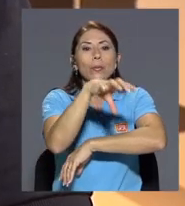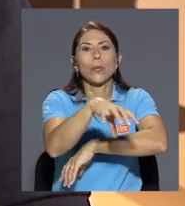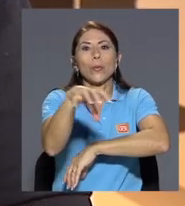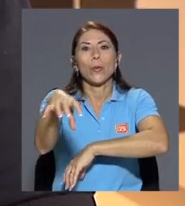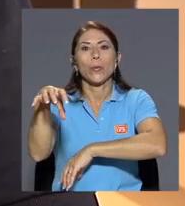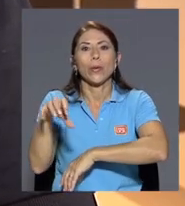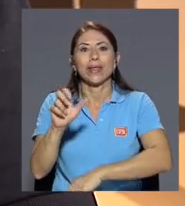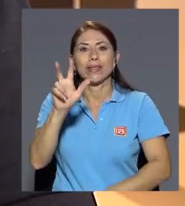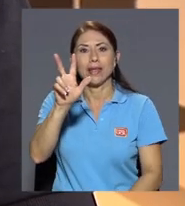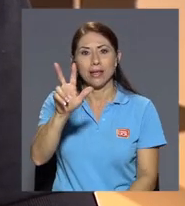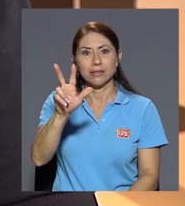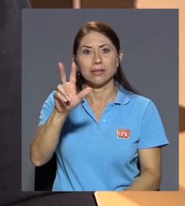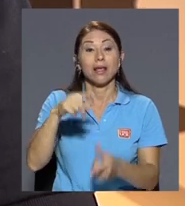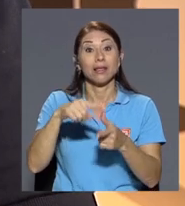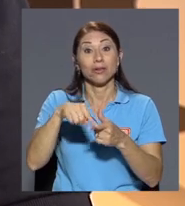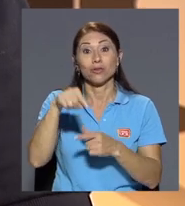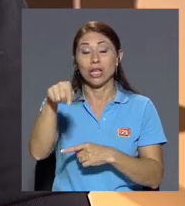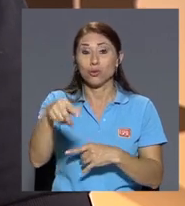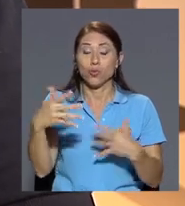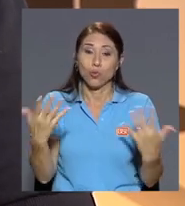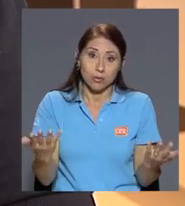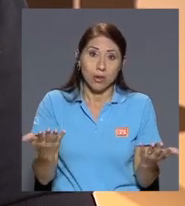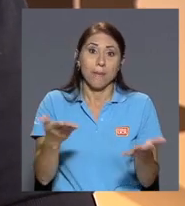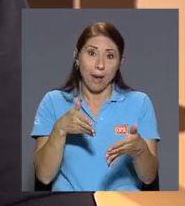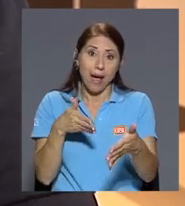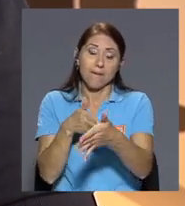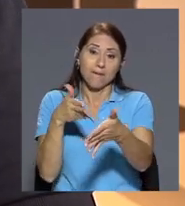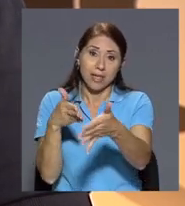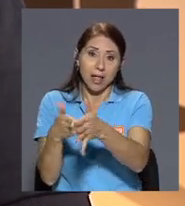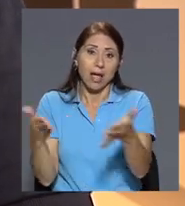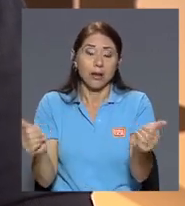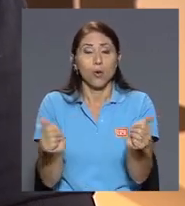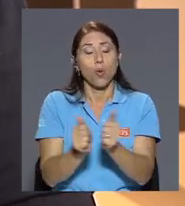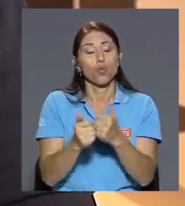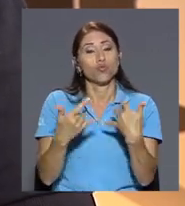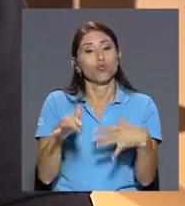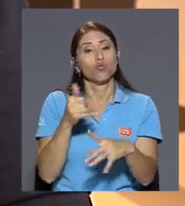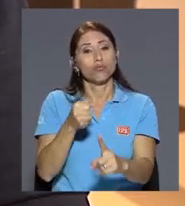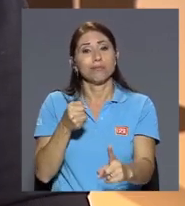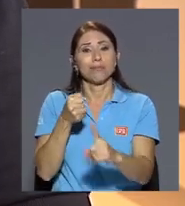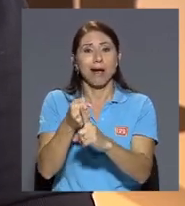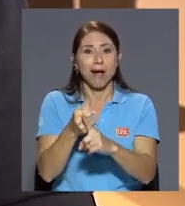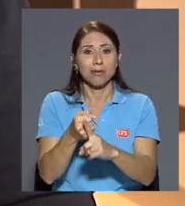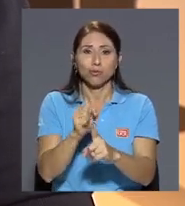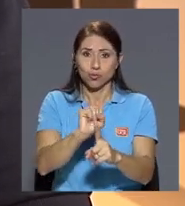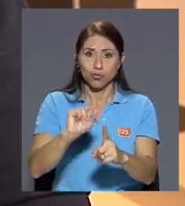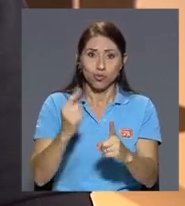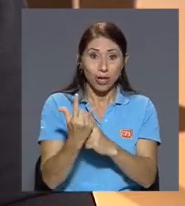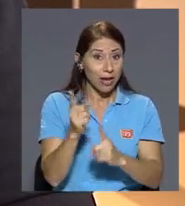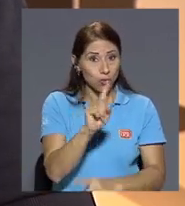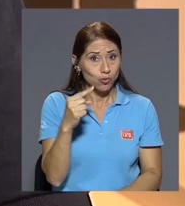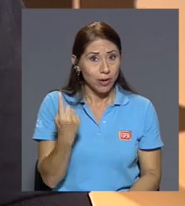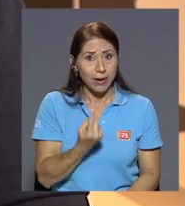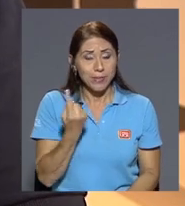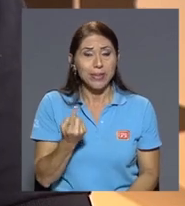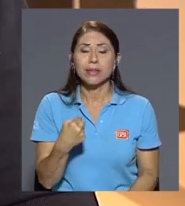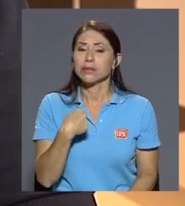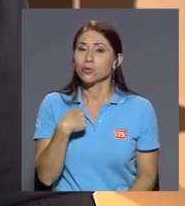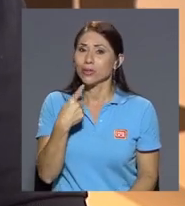va a ser una estructura que de una u otra manera nos va afectar y con un gran impacto no solamente social yo les decía